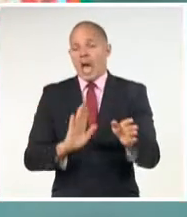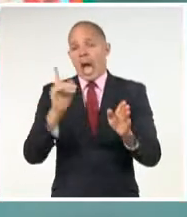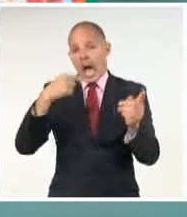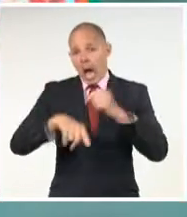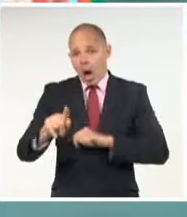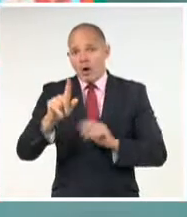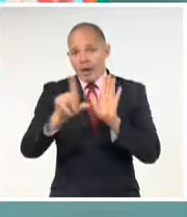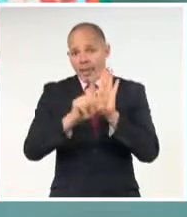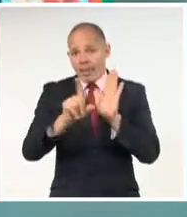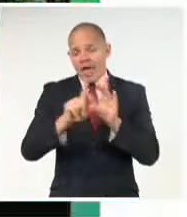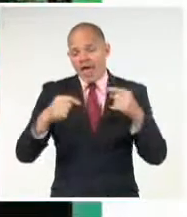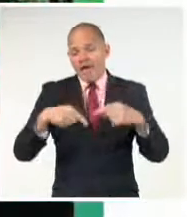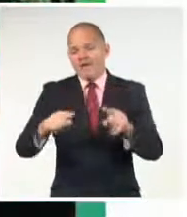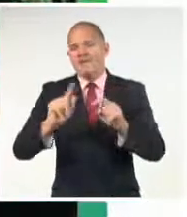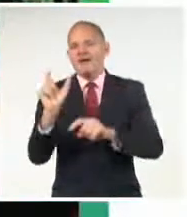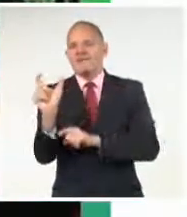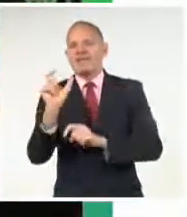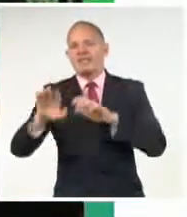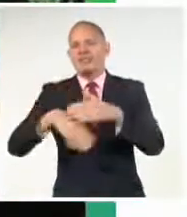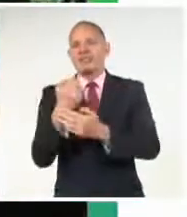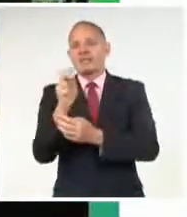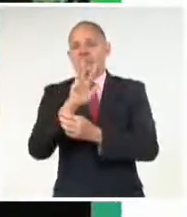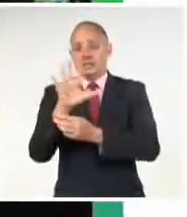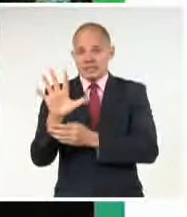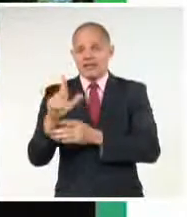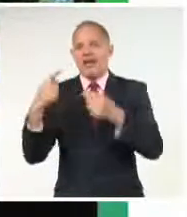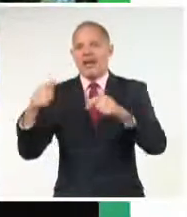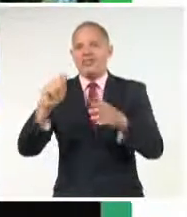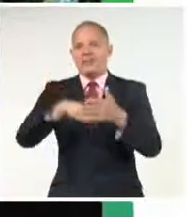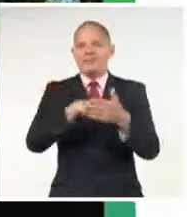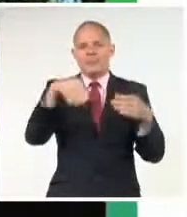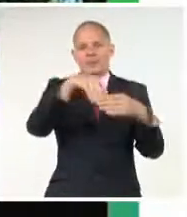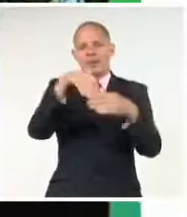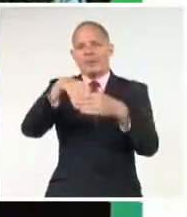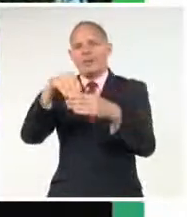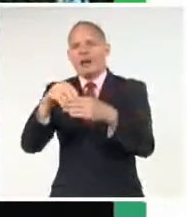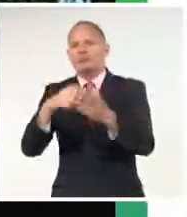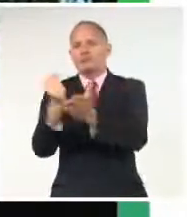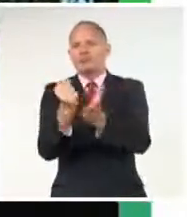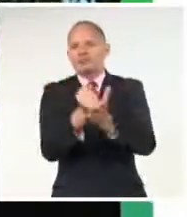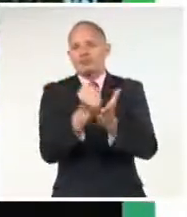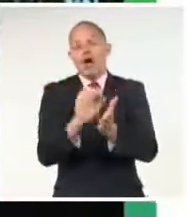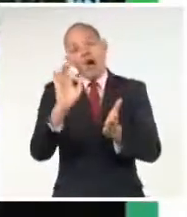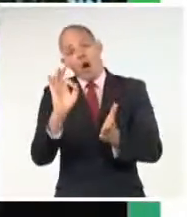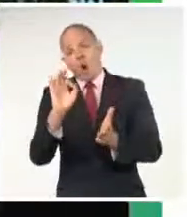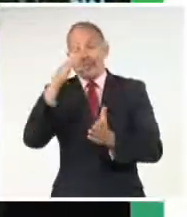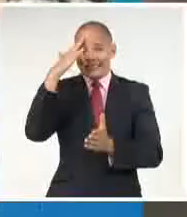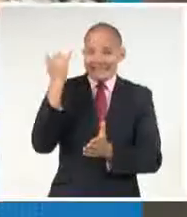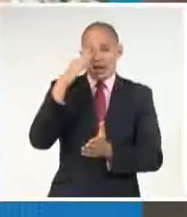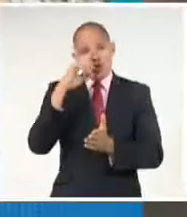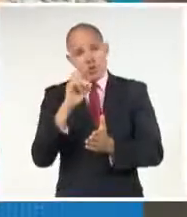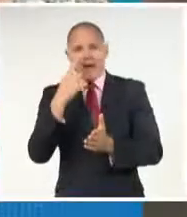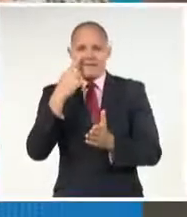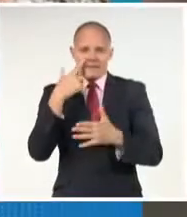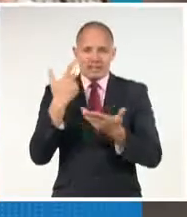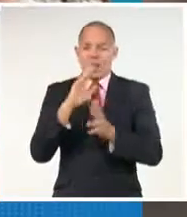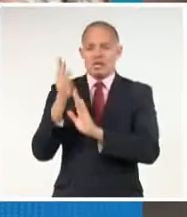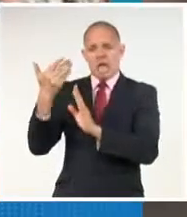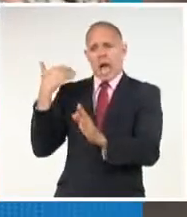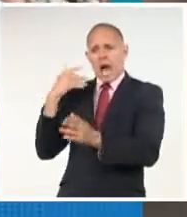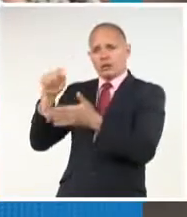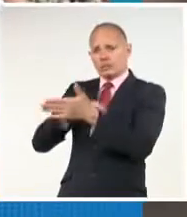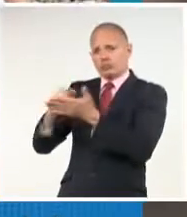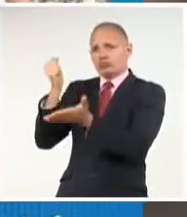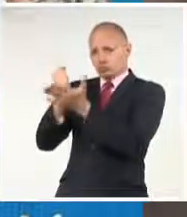sometido a referendo popular el próximo 25 de septiembre, tras ser aprobado por la Asamblea Nacional del Poder Popular en